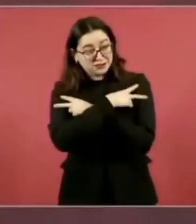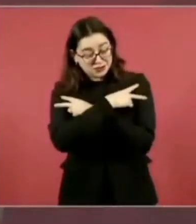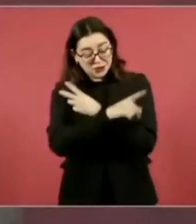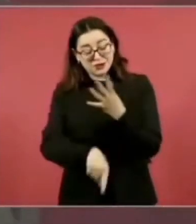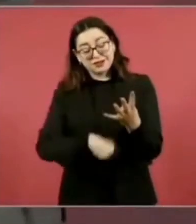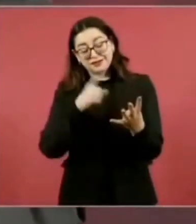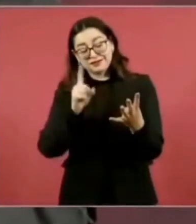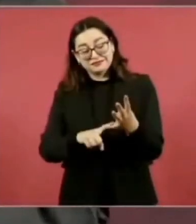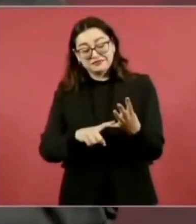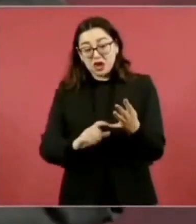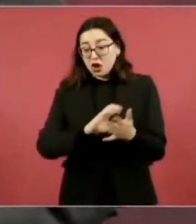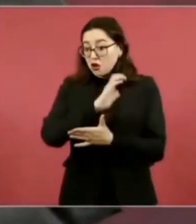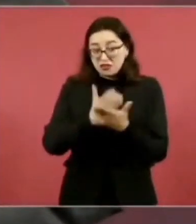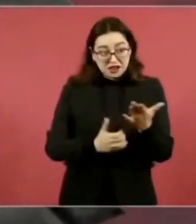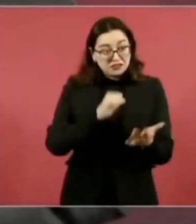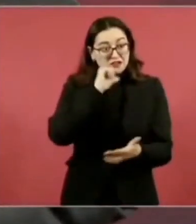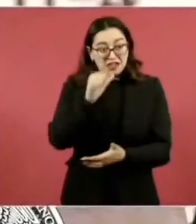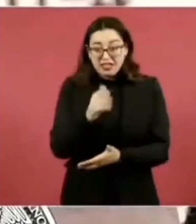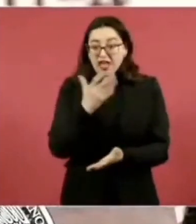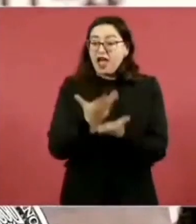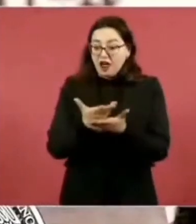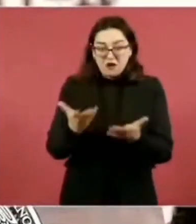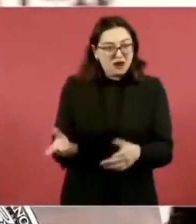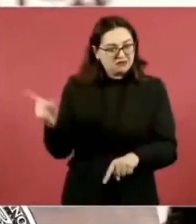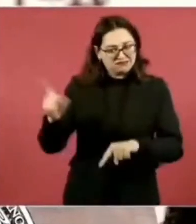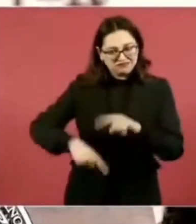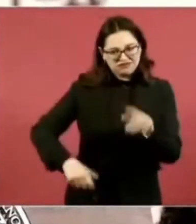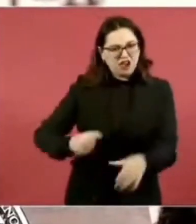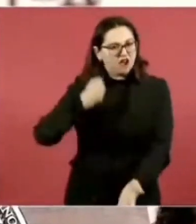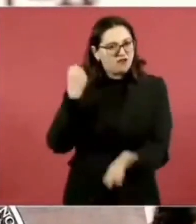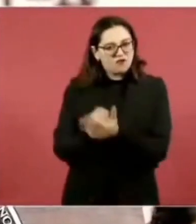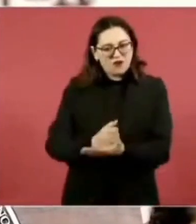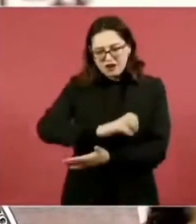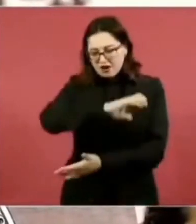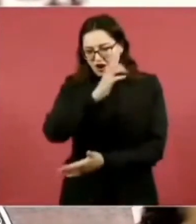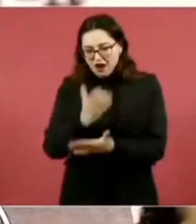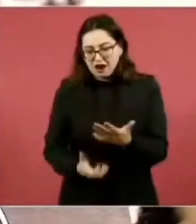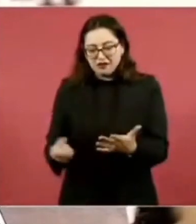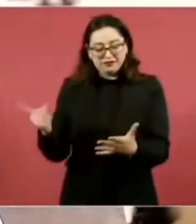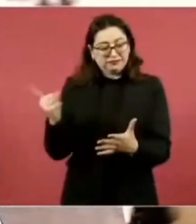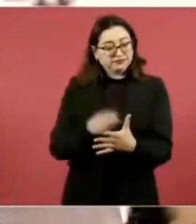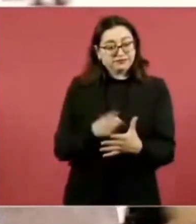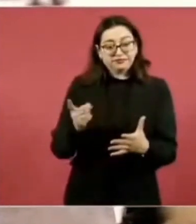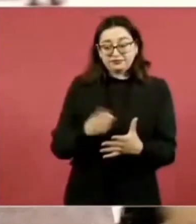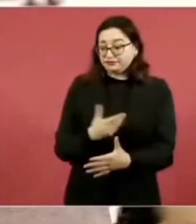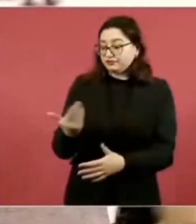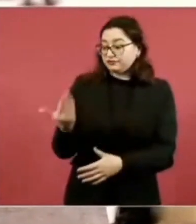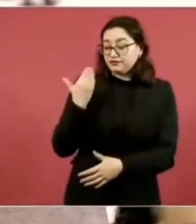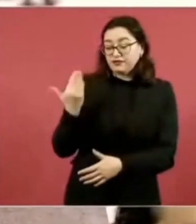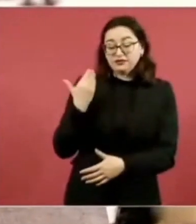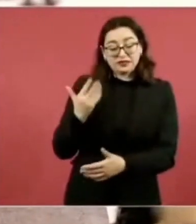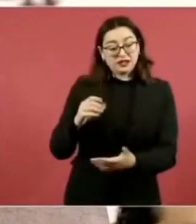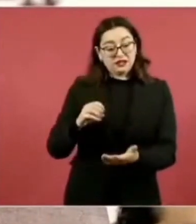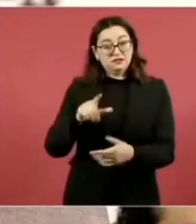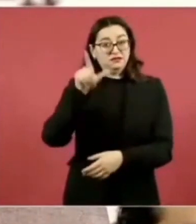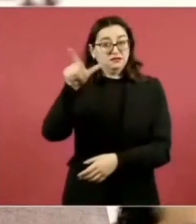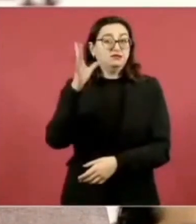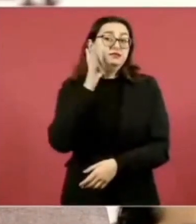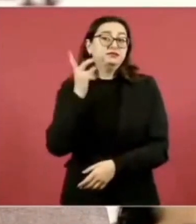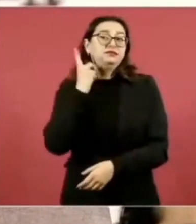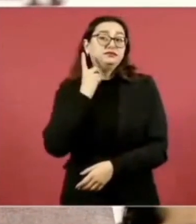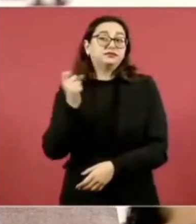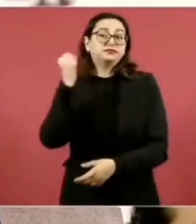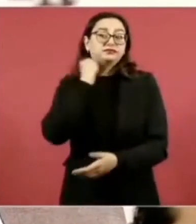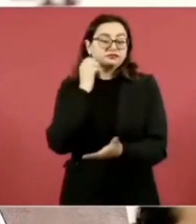Recientemente el legislativo aprobó 88 nuevos padecimientos de enfermedades que